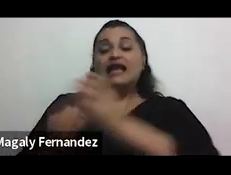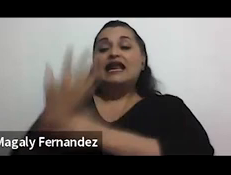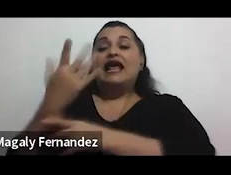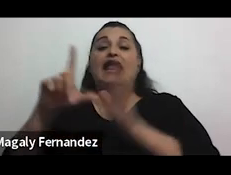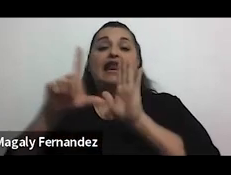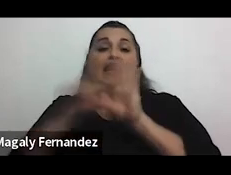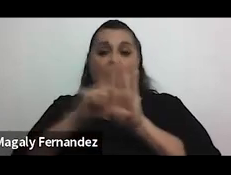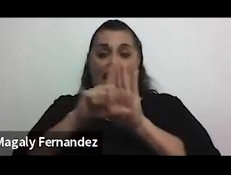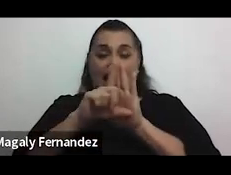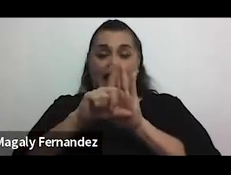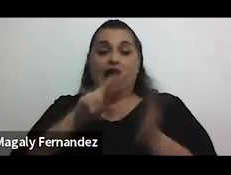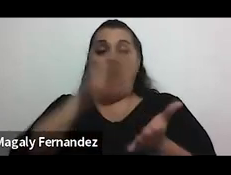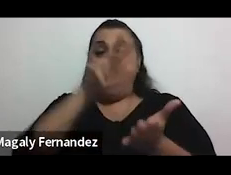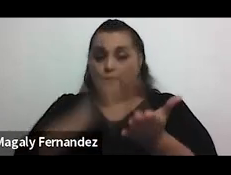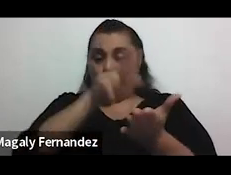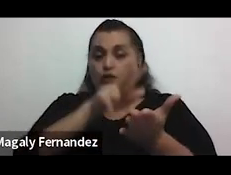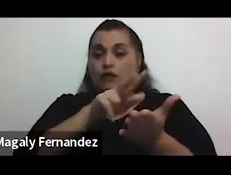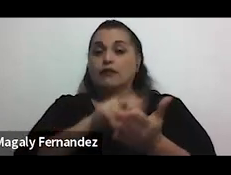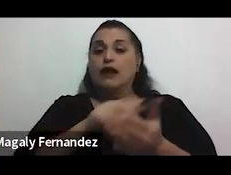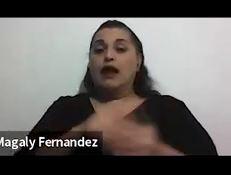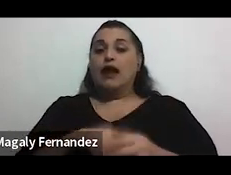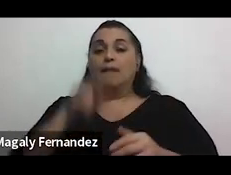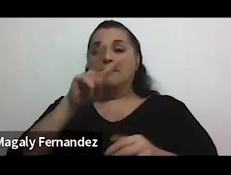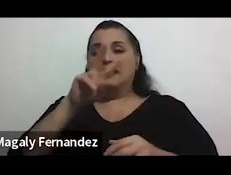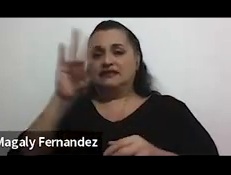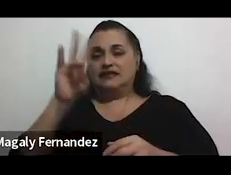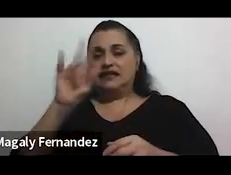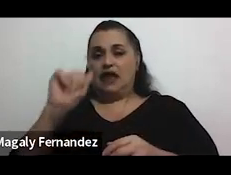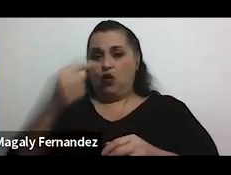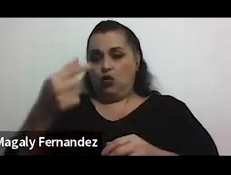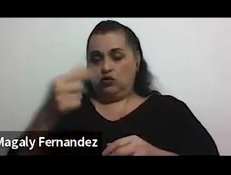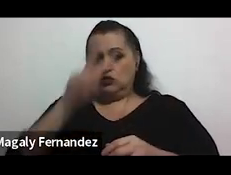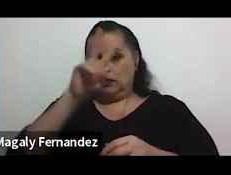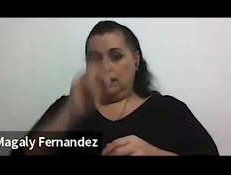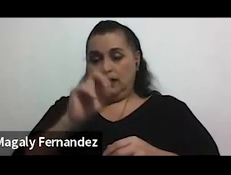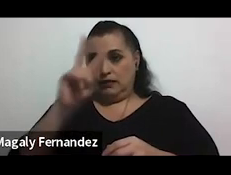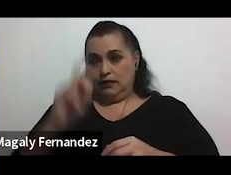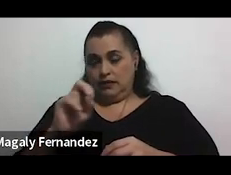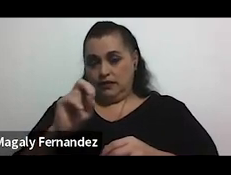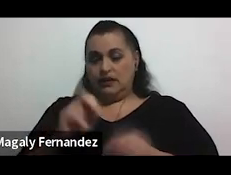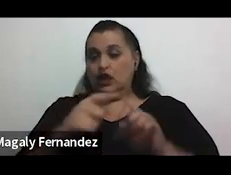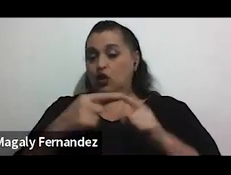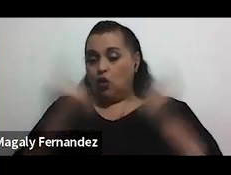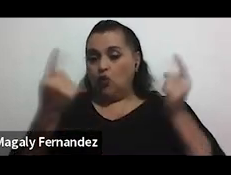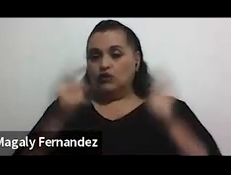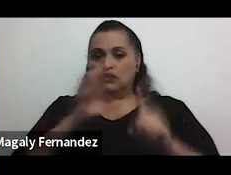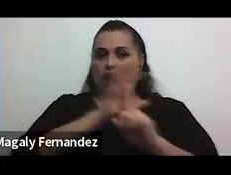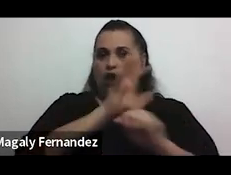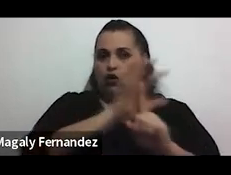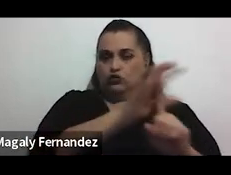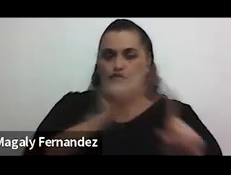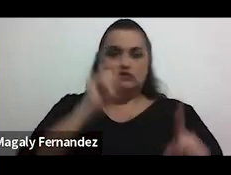que se aprueba ya propiamente en el 27 de agosto del 2020 contra el acoso sexual callejero.